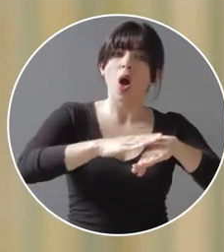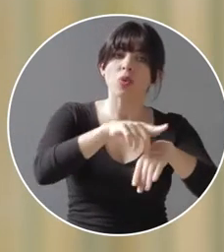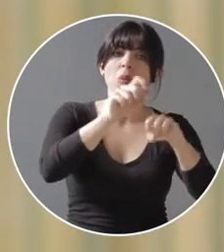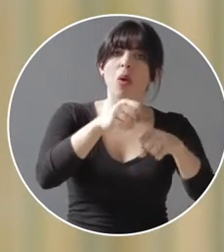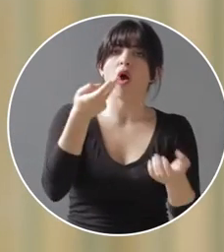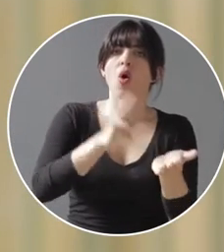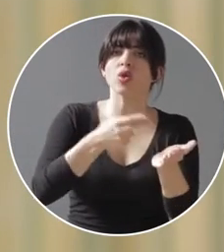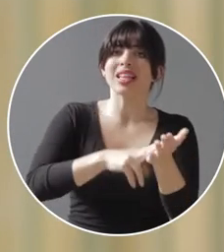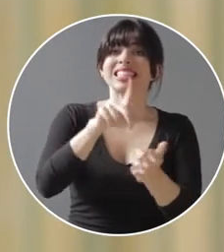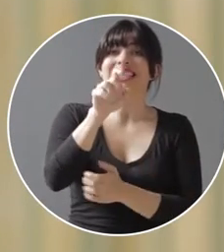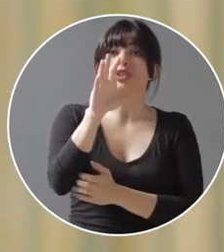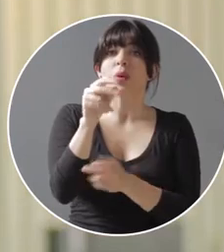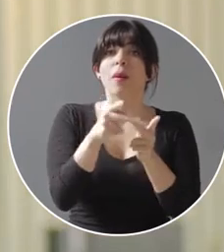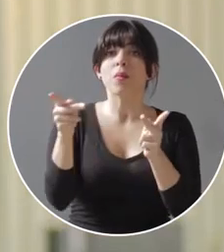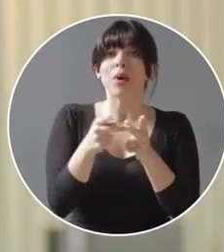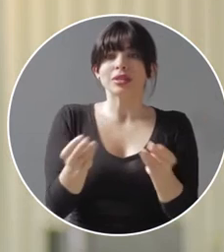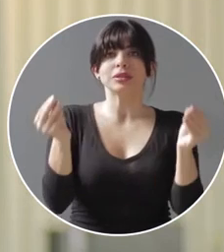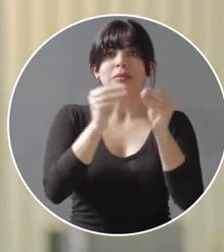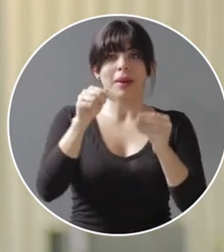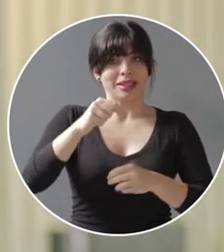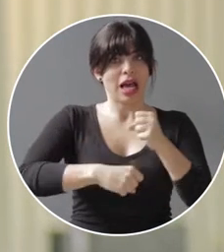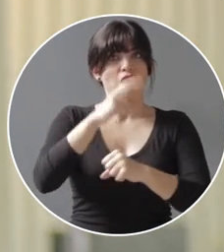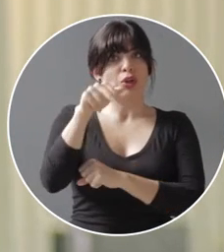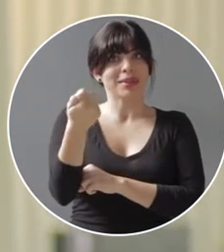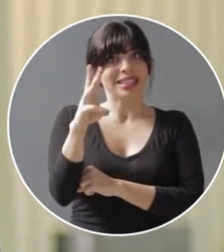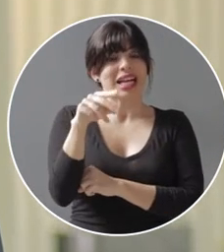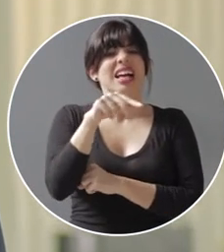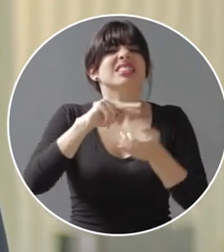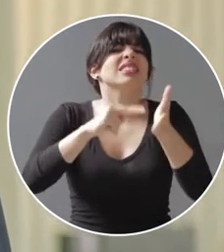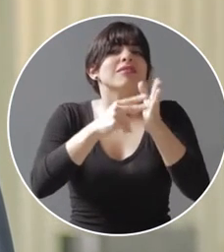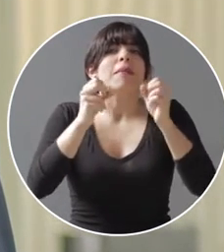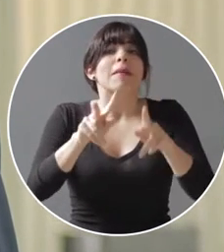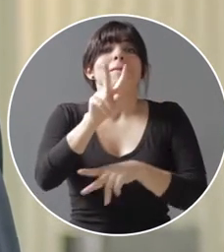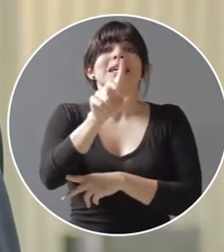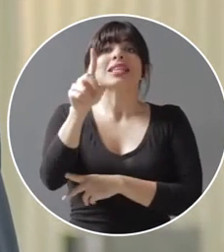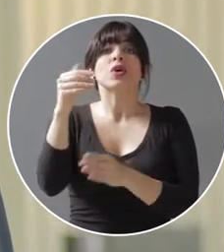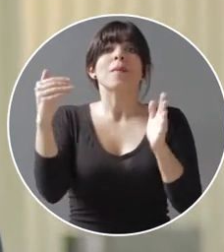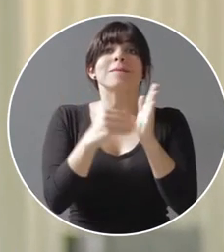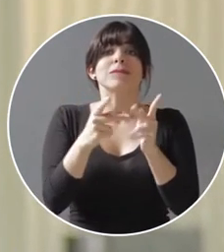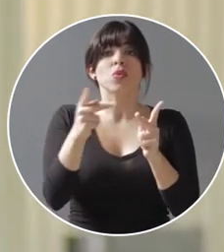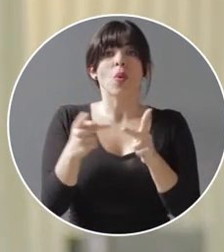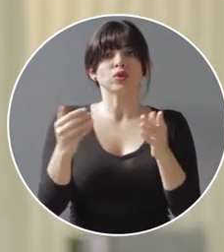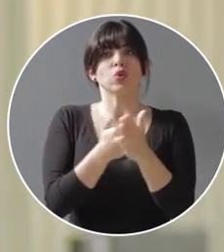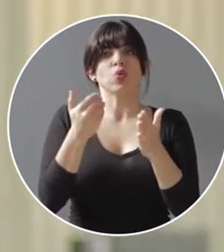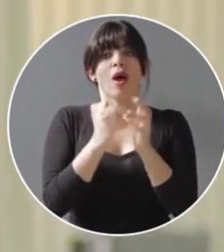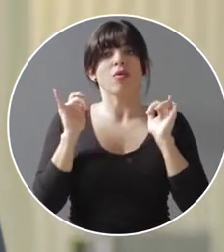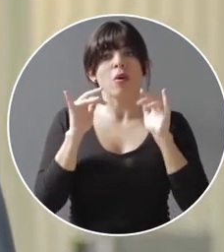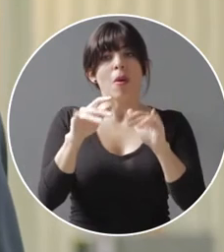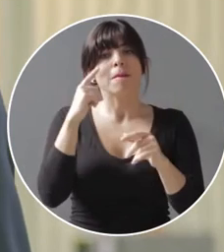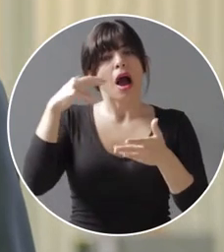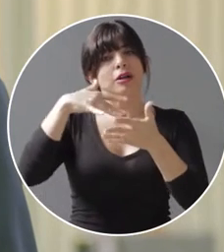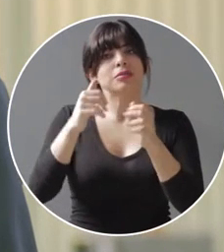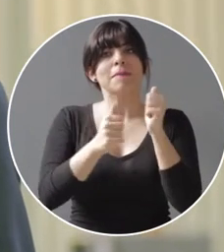150 plazas adicionales en el 2016, lo que permite abrir 21 mil cupos en cursos de las áreas de